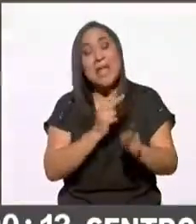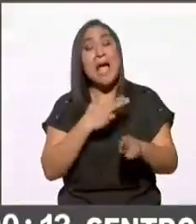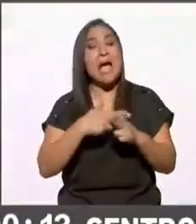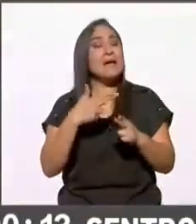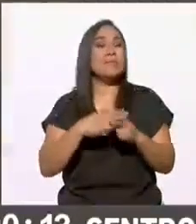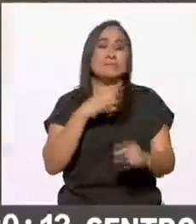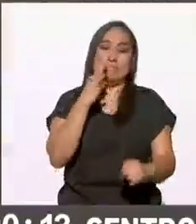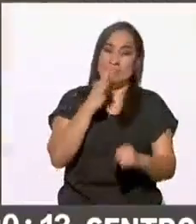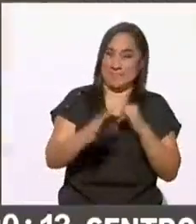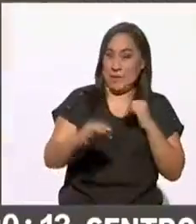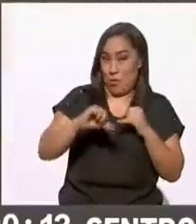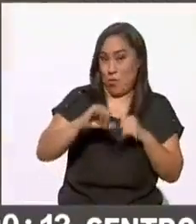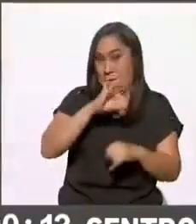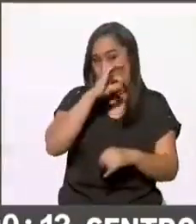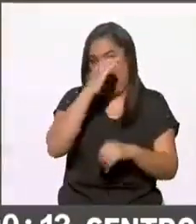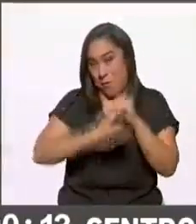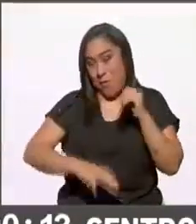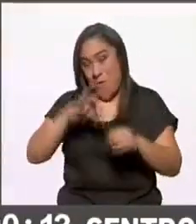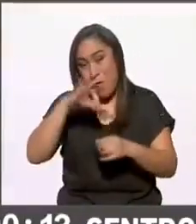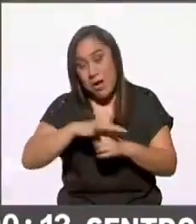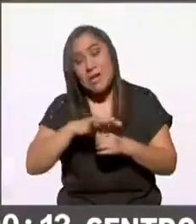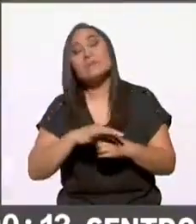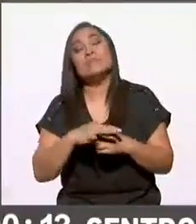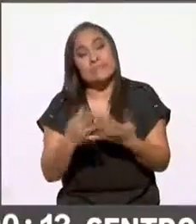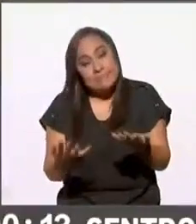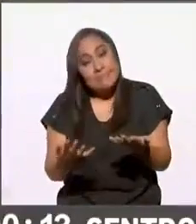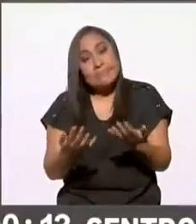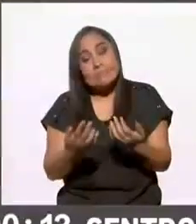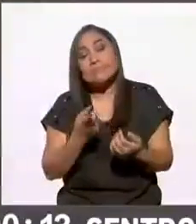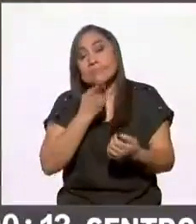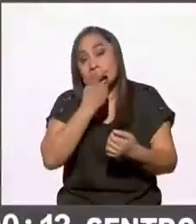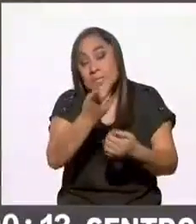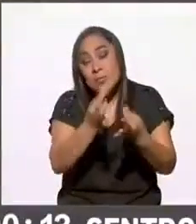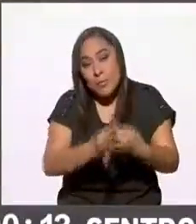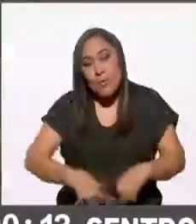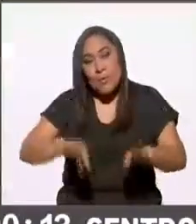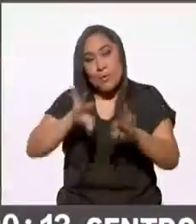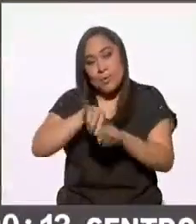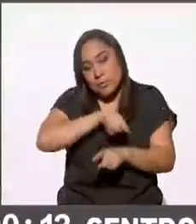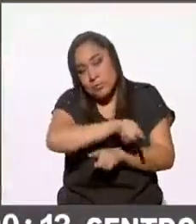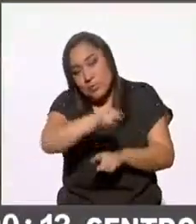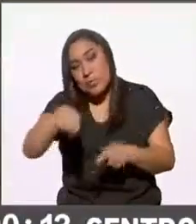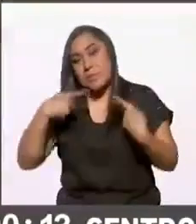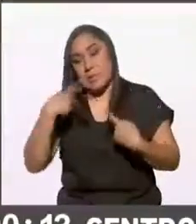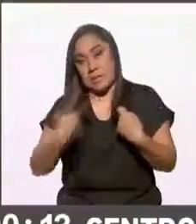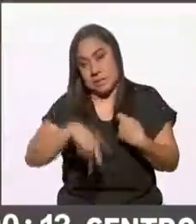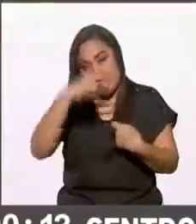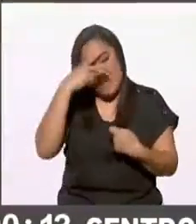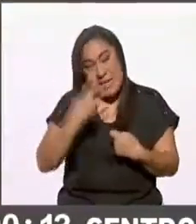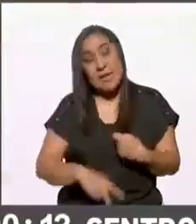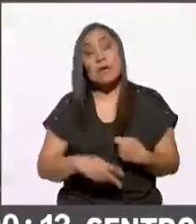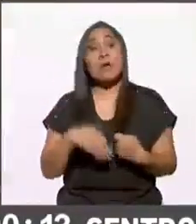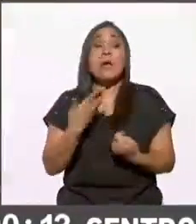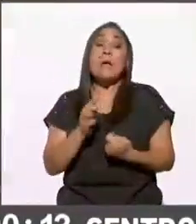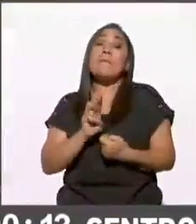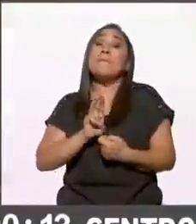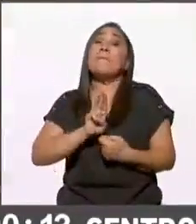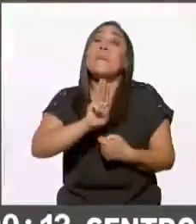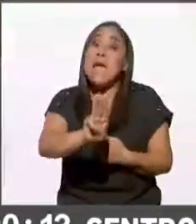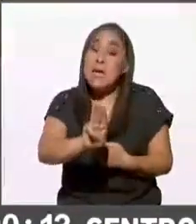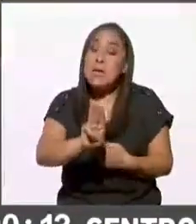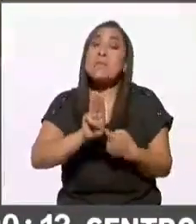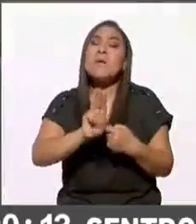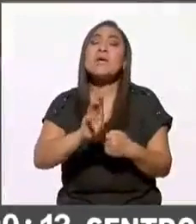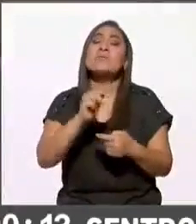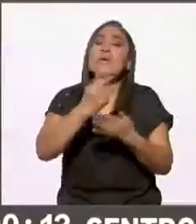esta jornada es muy importante decirle a las mexicanas y a los mexicanos que el próximo miércoles serán los